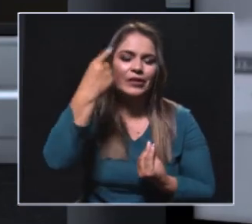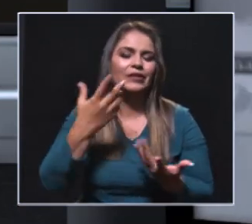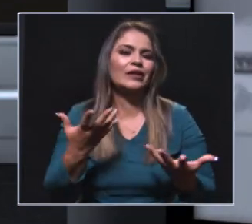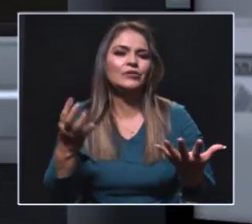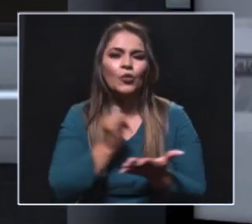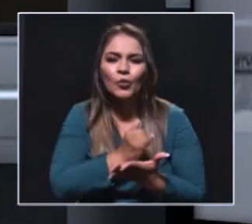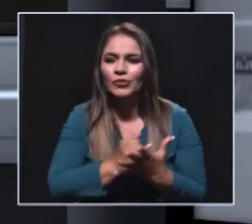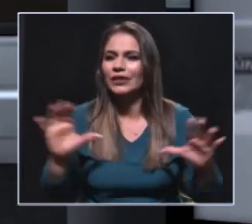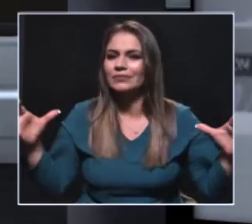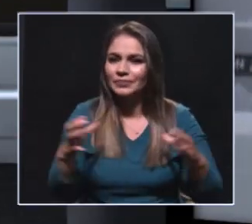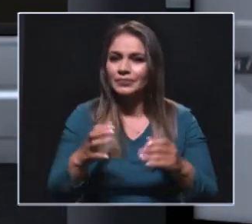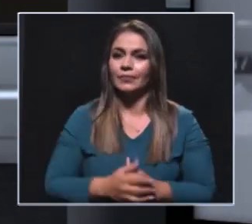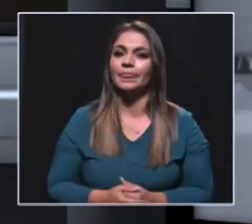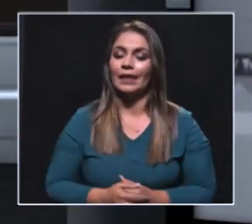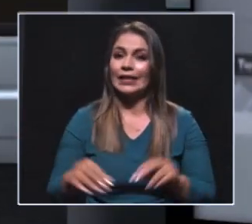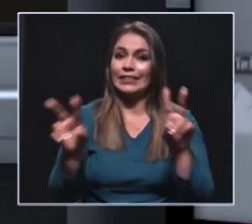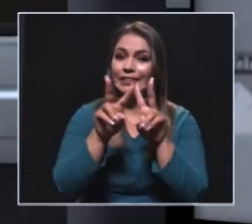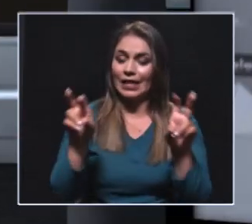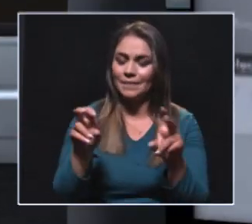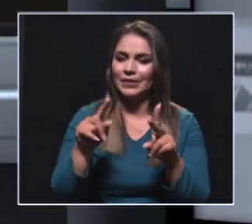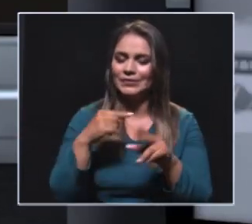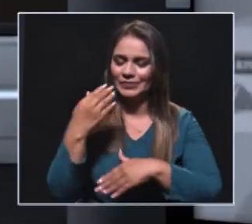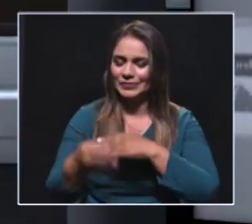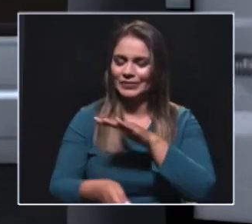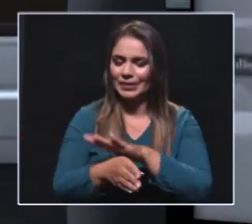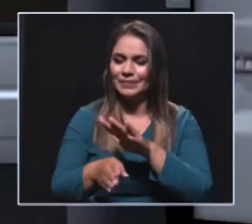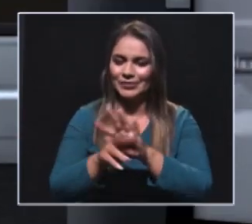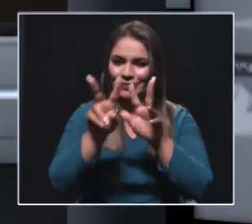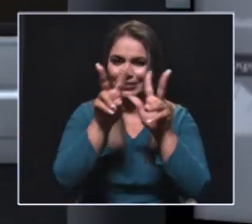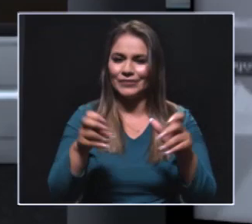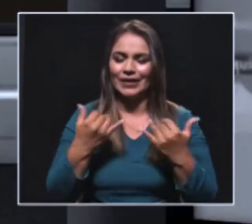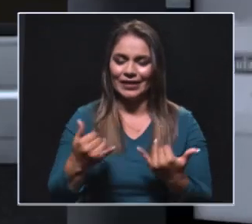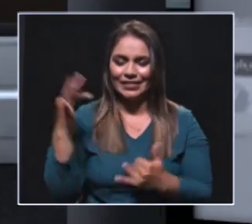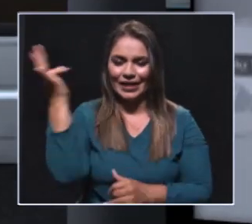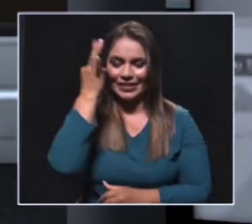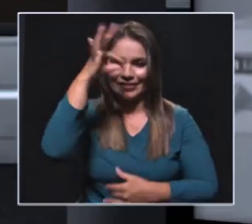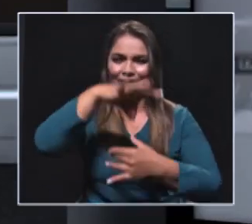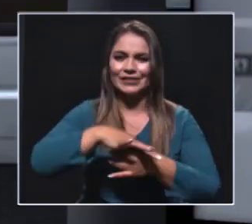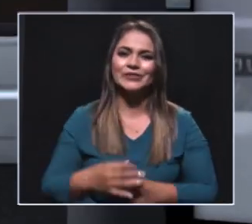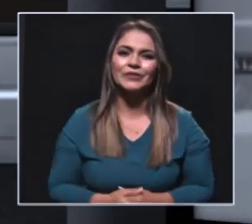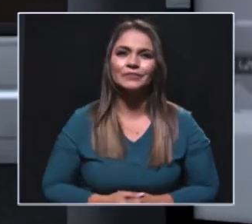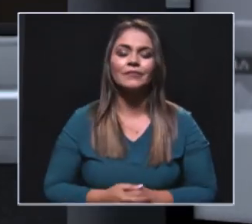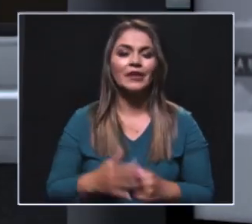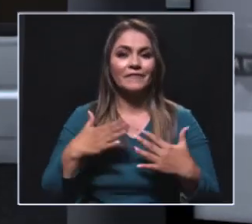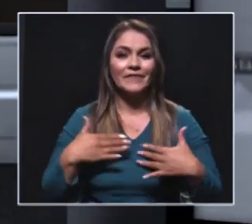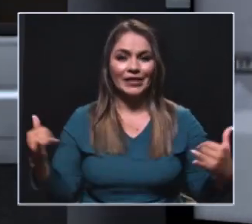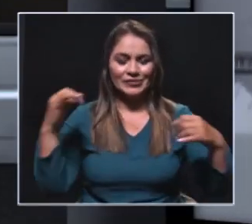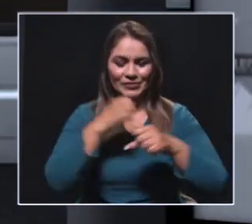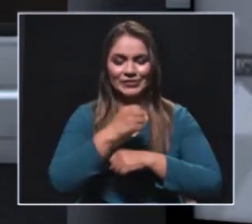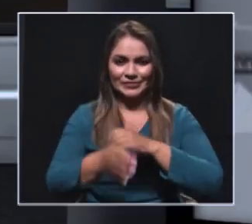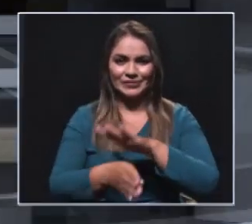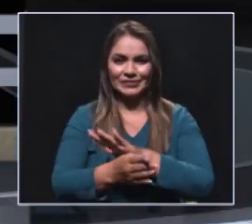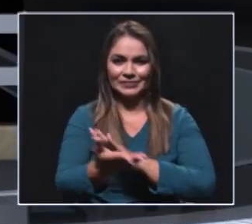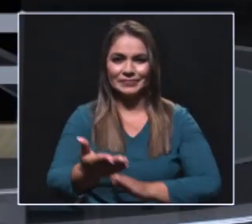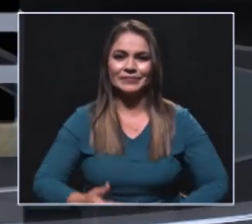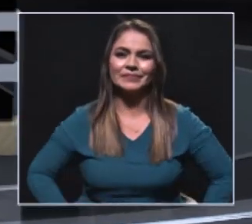juntas administradas locales. Estos temas y estos retos seguirán siendo tocados aquí en Teleantioquia La Elección. Para todos, feliz noche, hasta la próxima emisión.